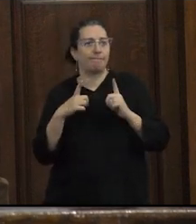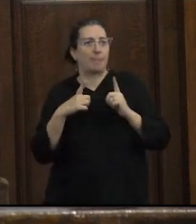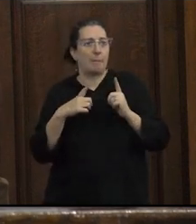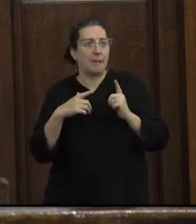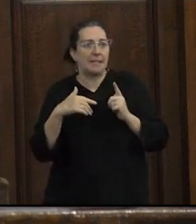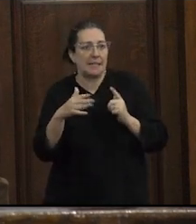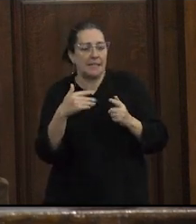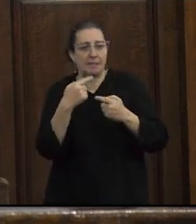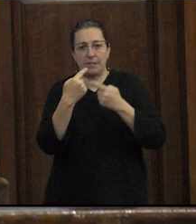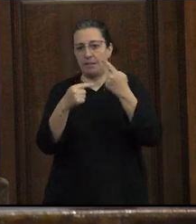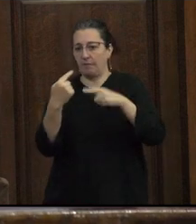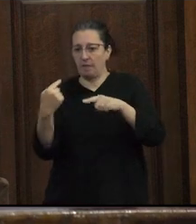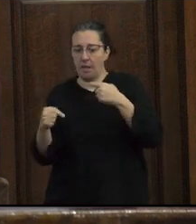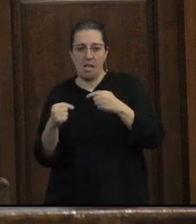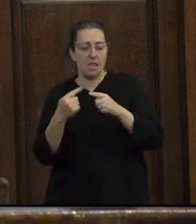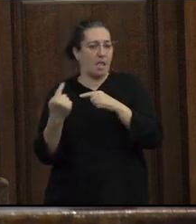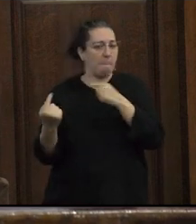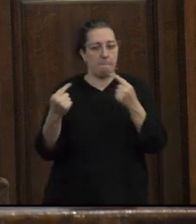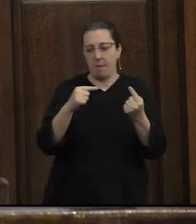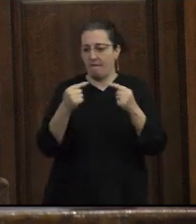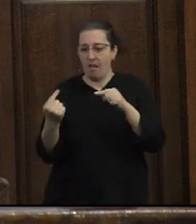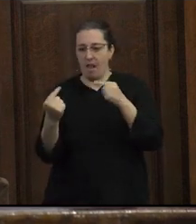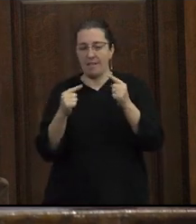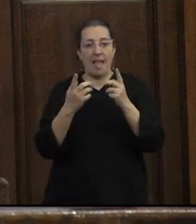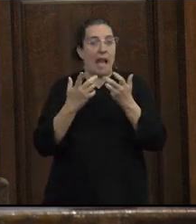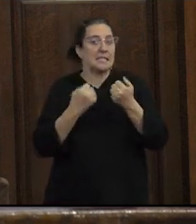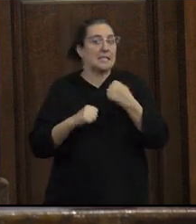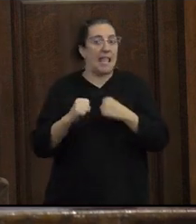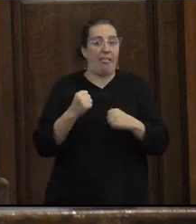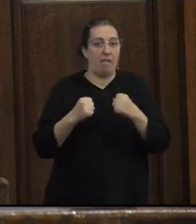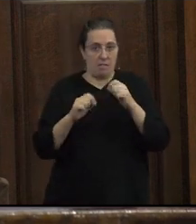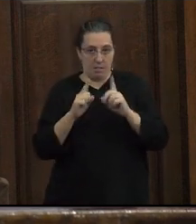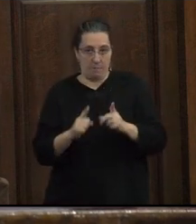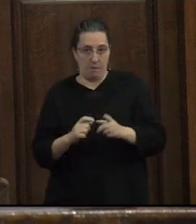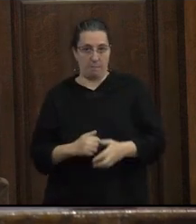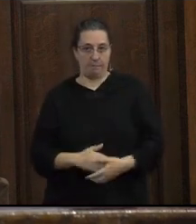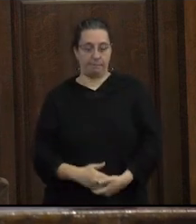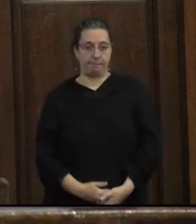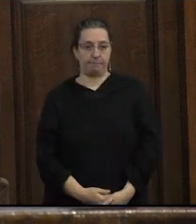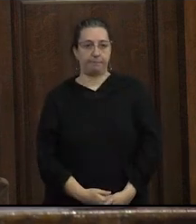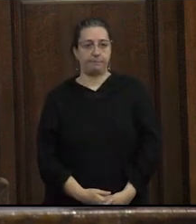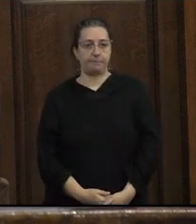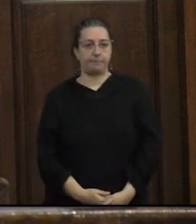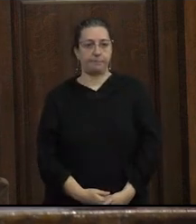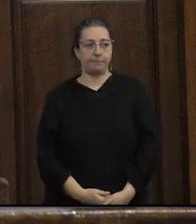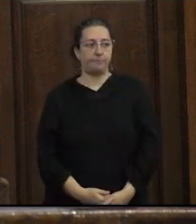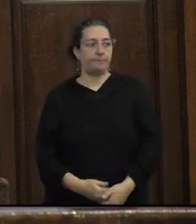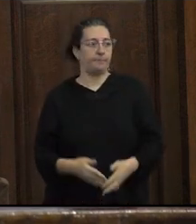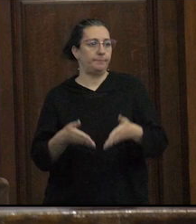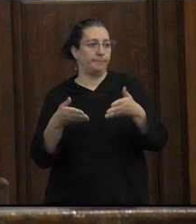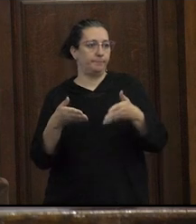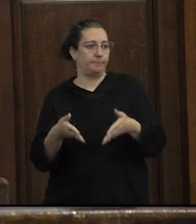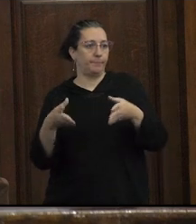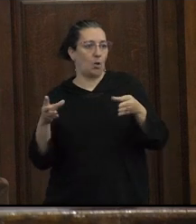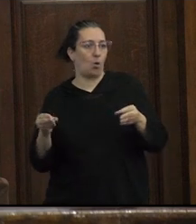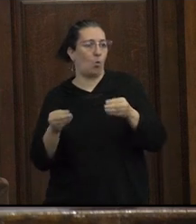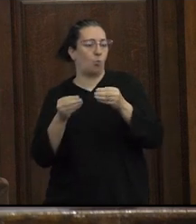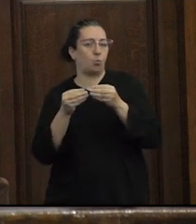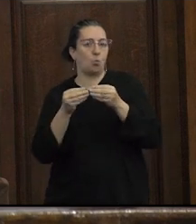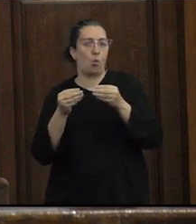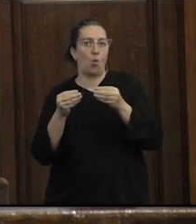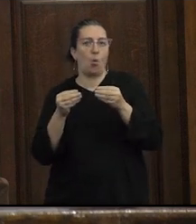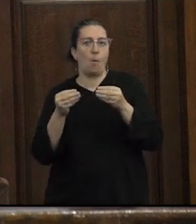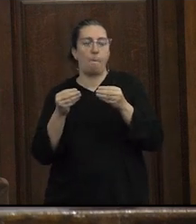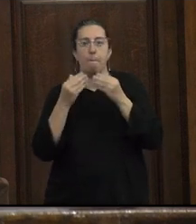expectativas múltiples por ambivalencias y por ansiedades de acá para mí se abre un conjunto de